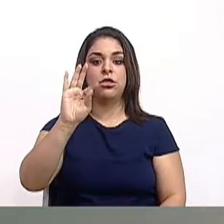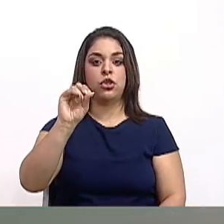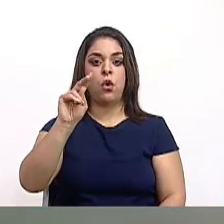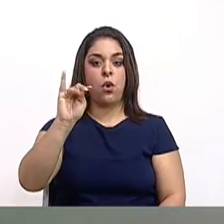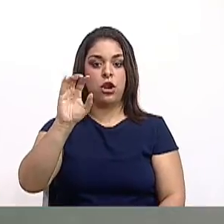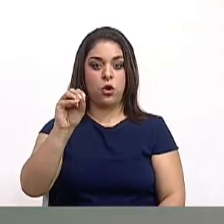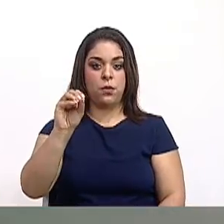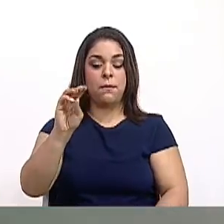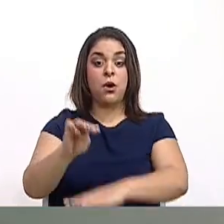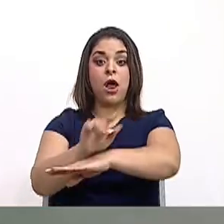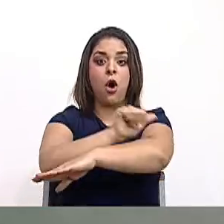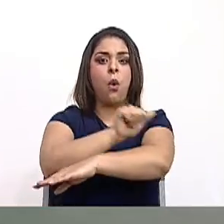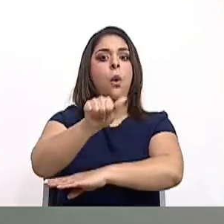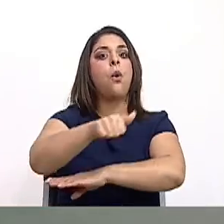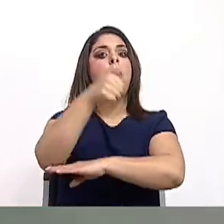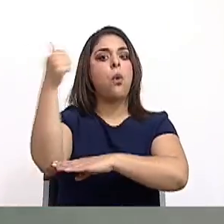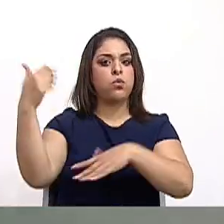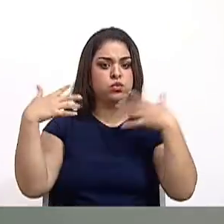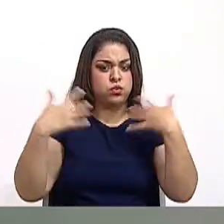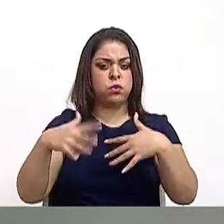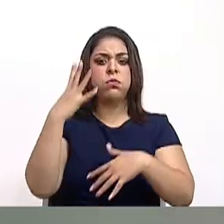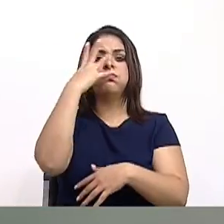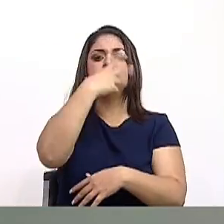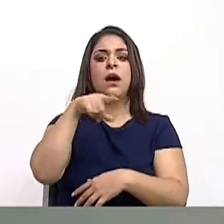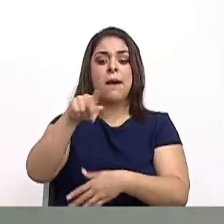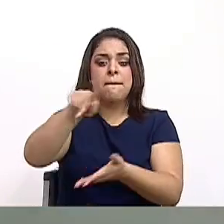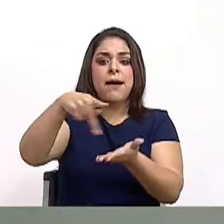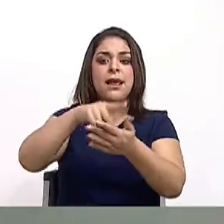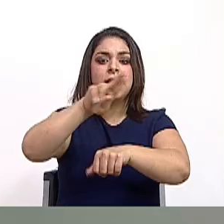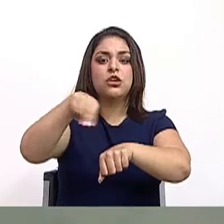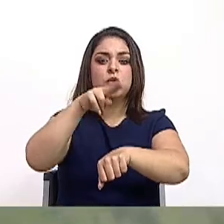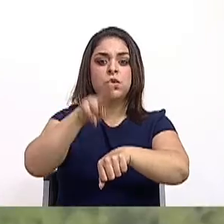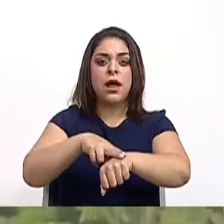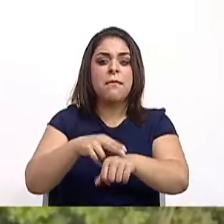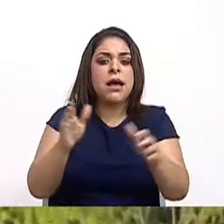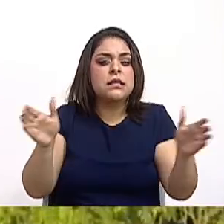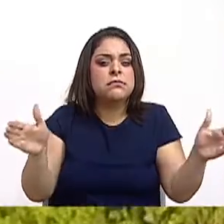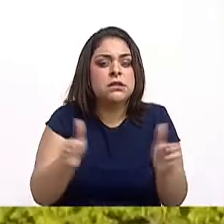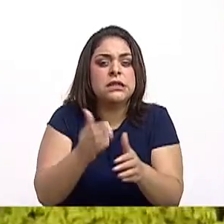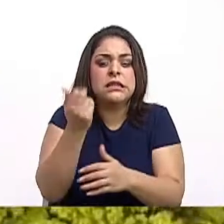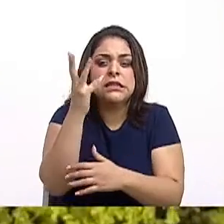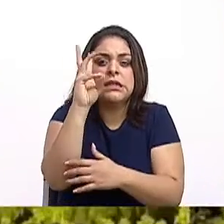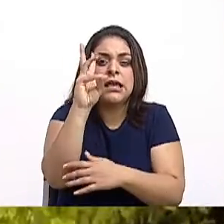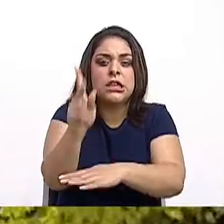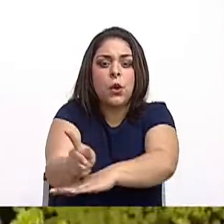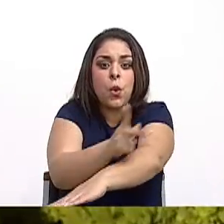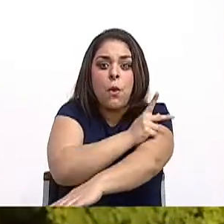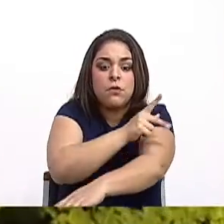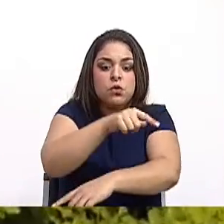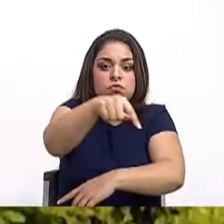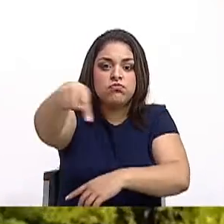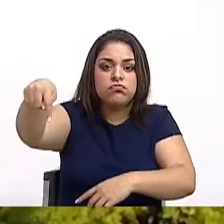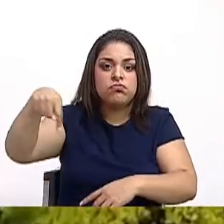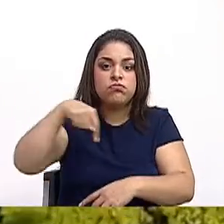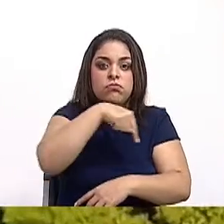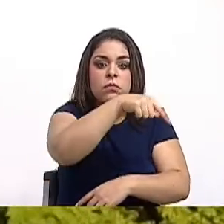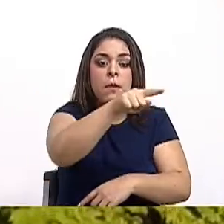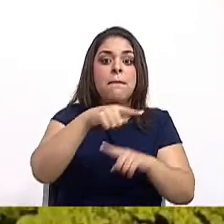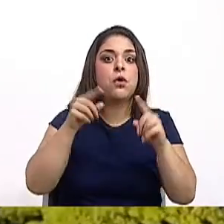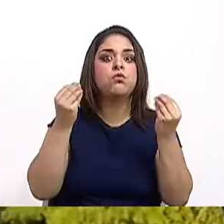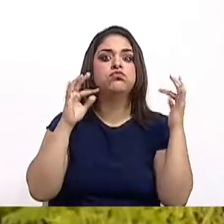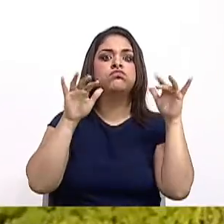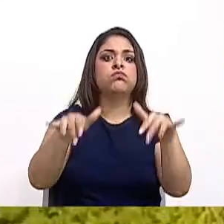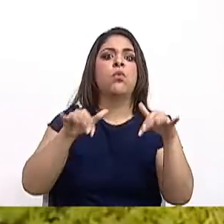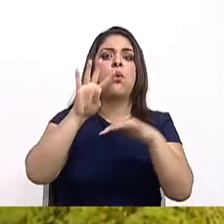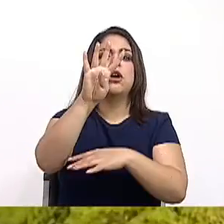Es el parque nacional más pequeño, 16 kilómetros cuadrados, pero el más visitado, 400 mil turistas